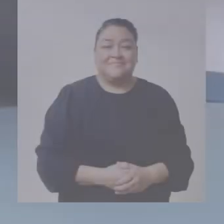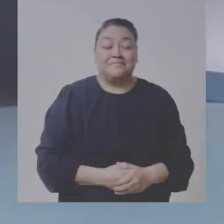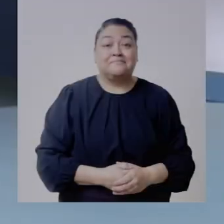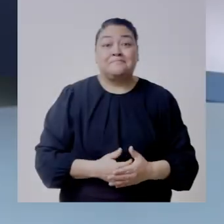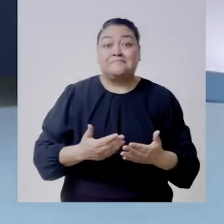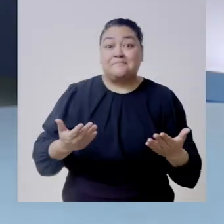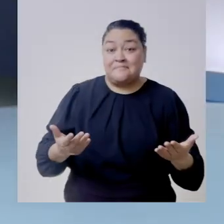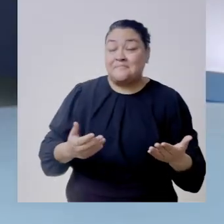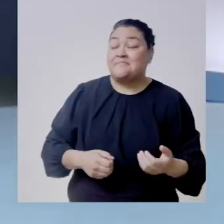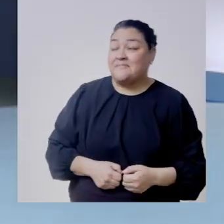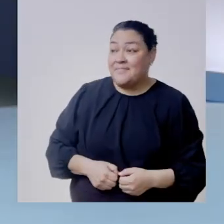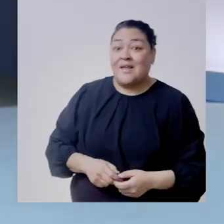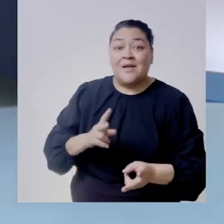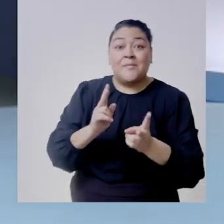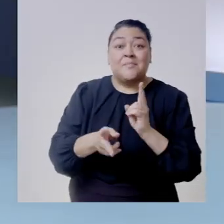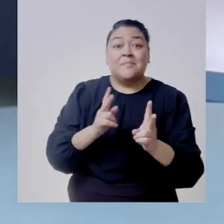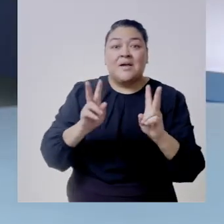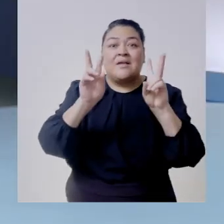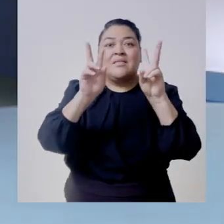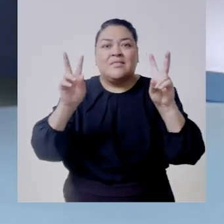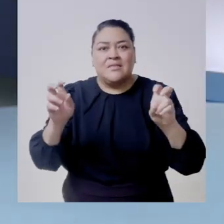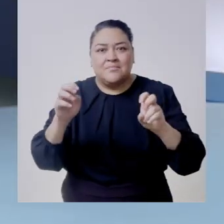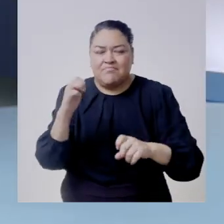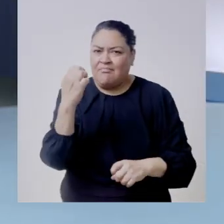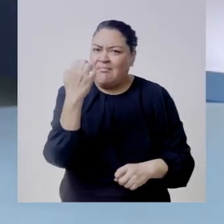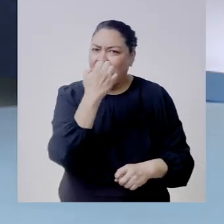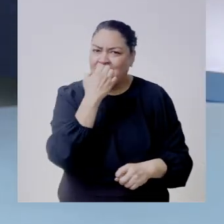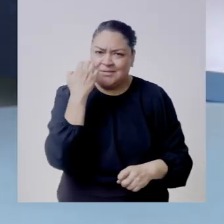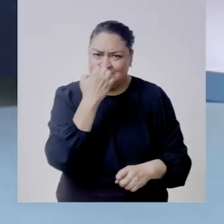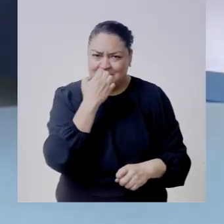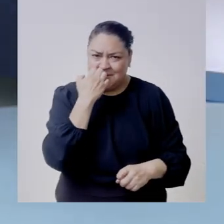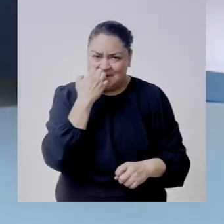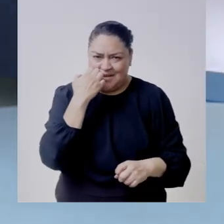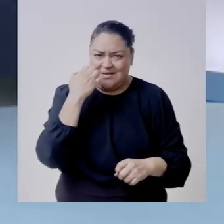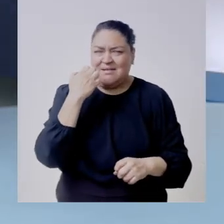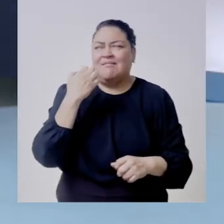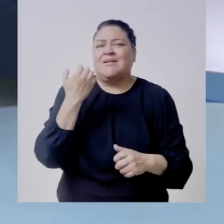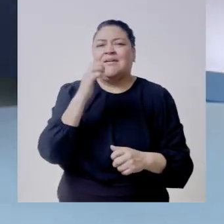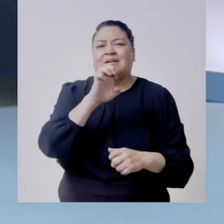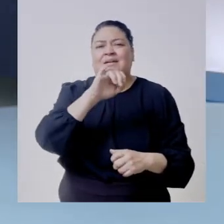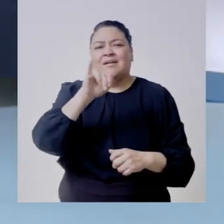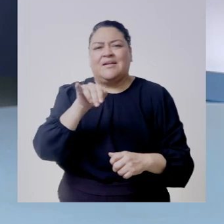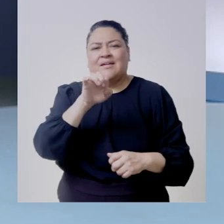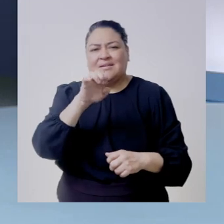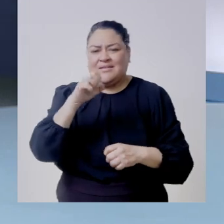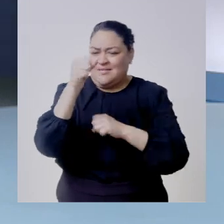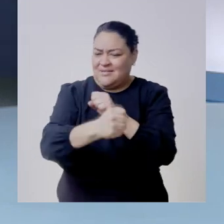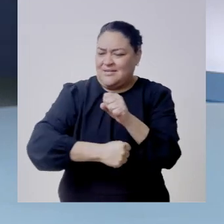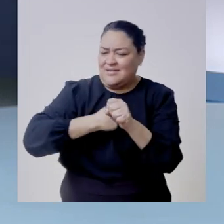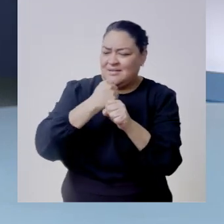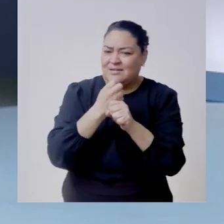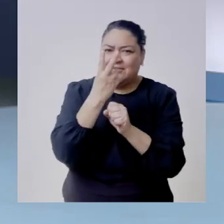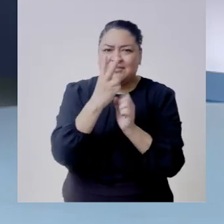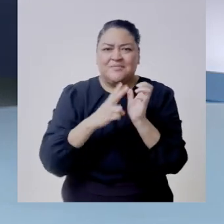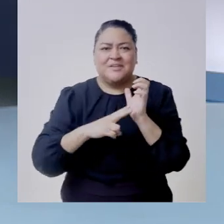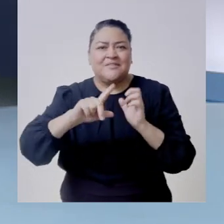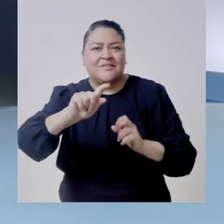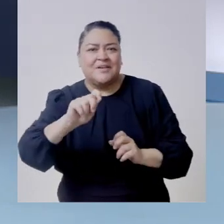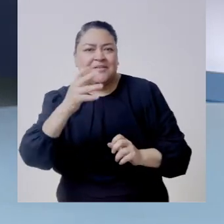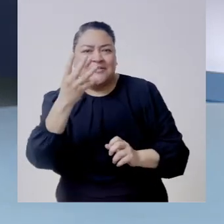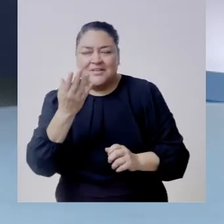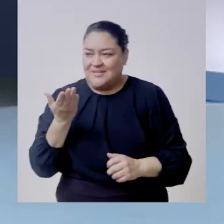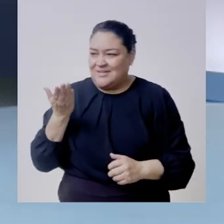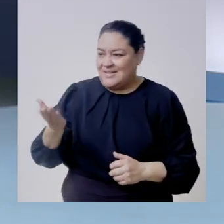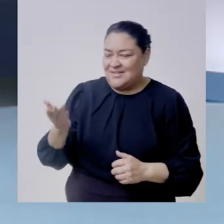y justo para hablar de los logros en este 2024 en el primer semestre de 2024 nos